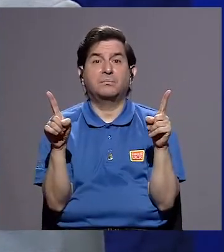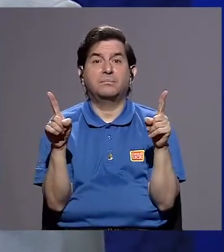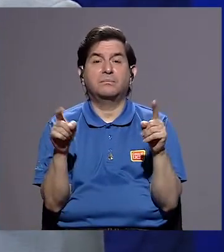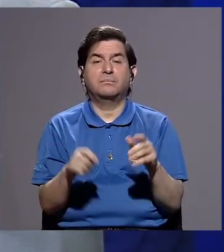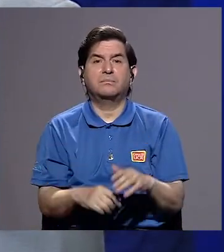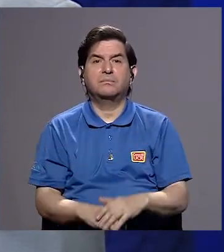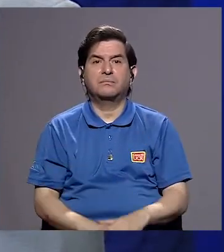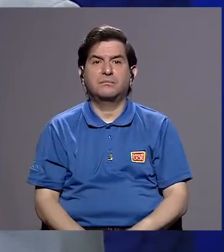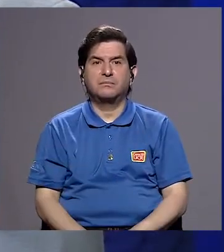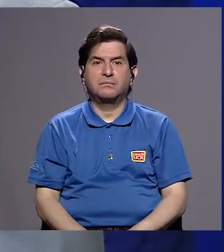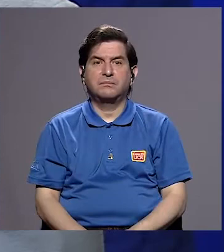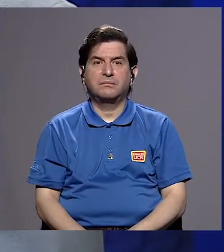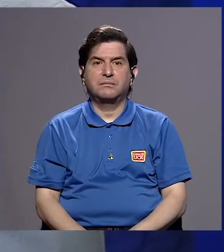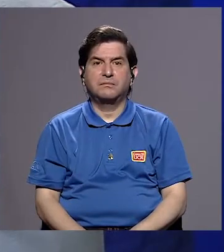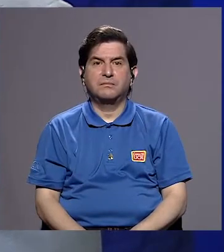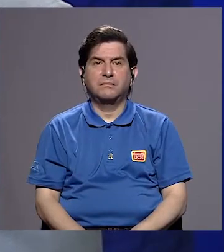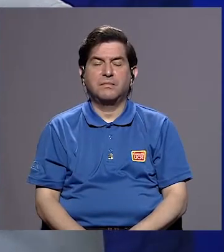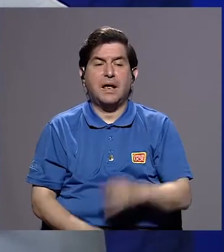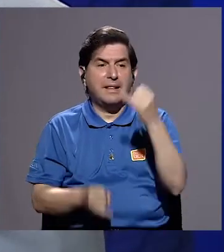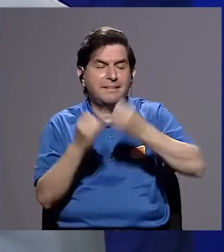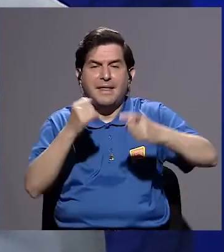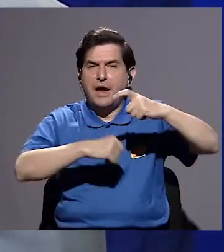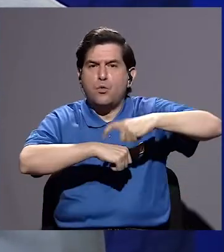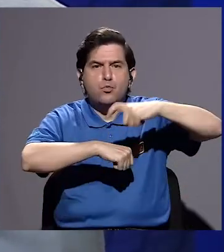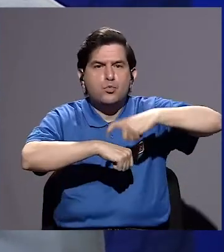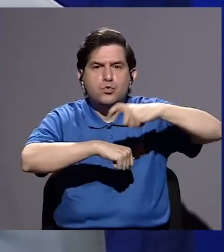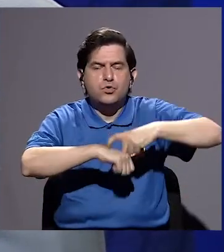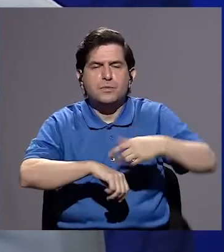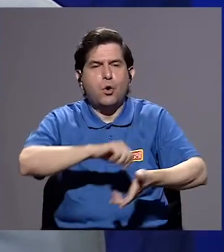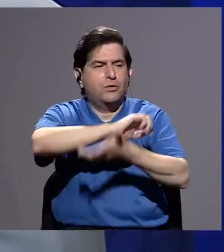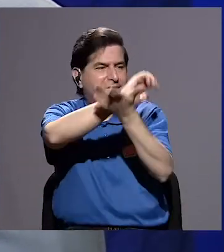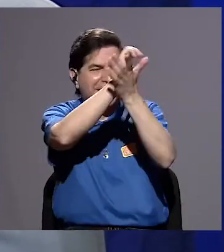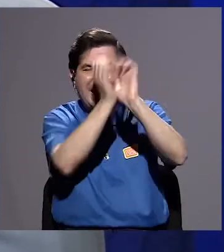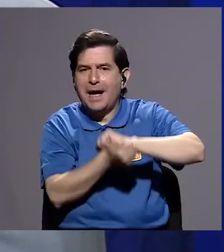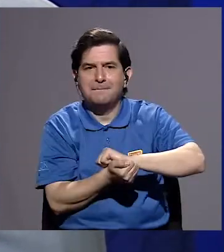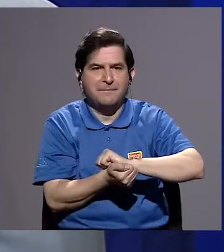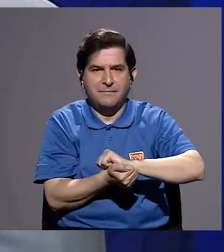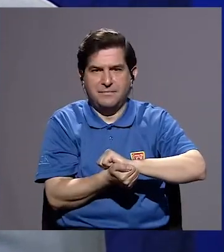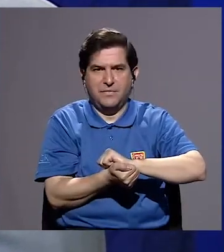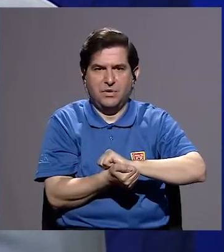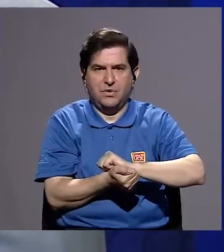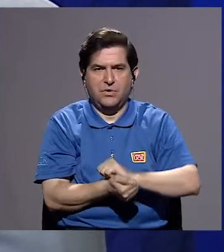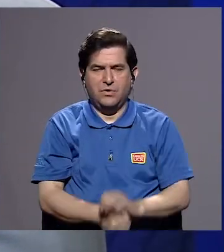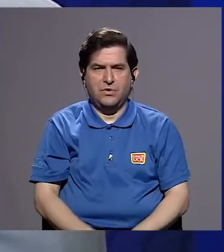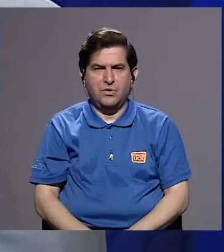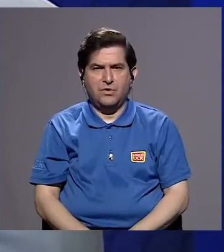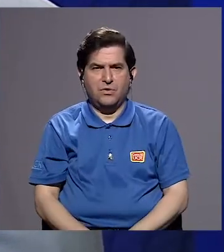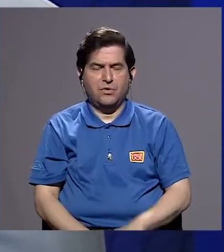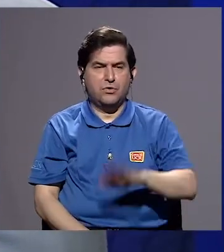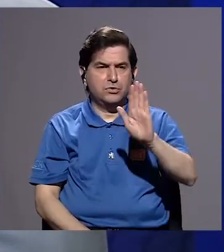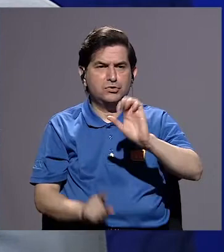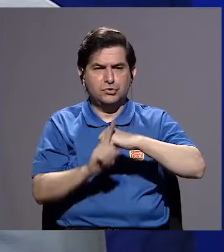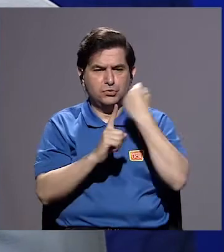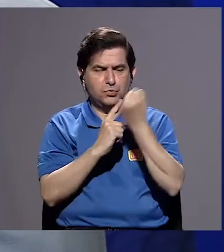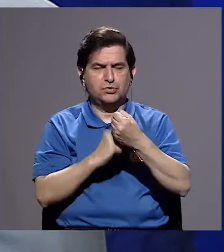embargo, en último momento hubo un cambio precisamente reprochándole su condición de